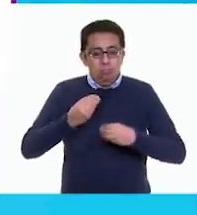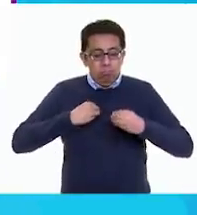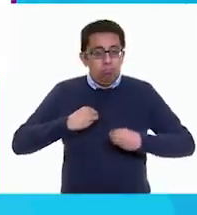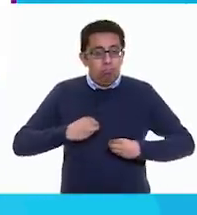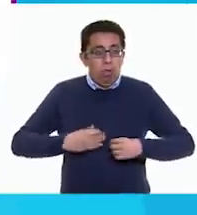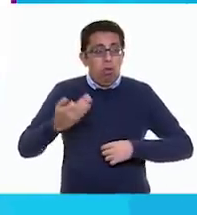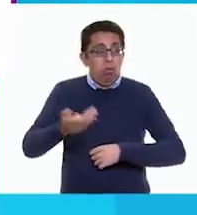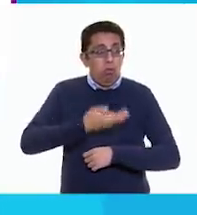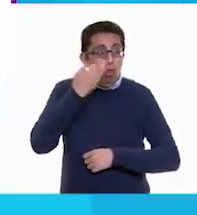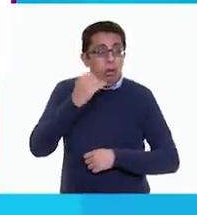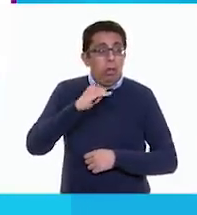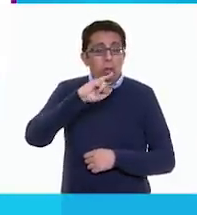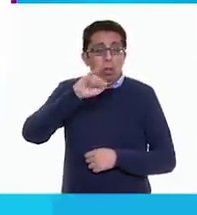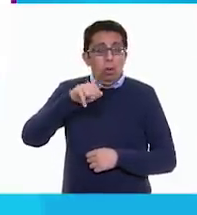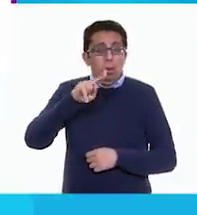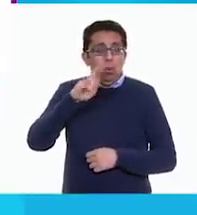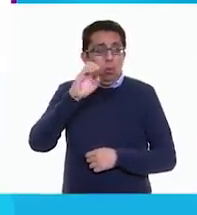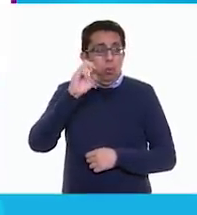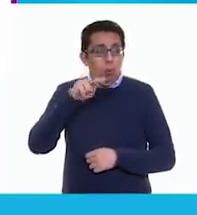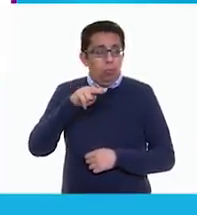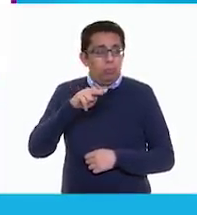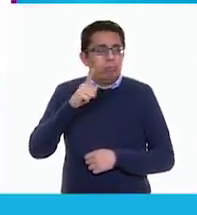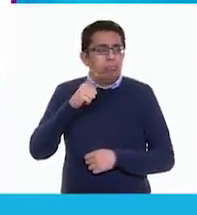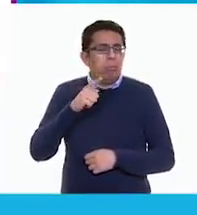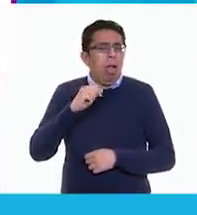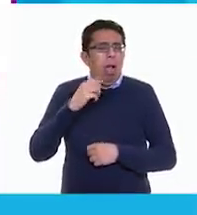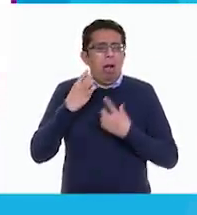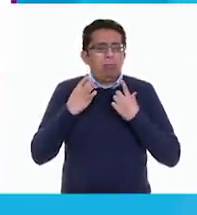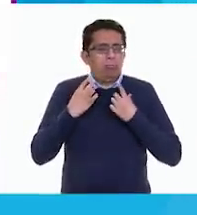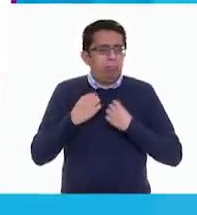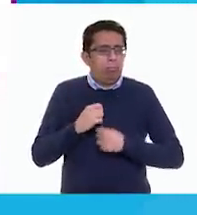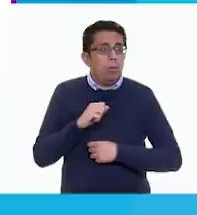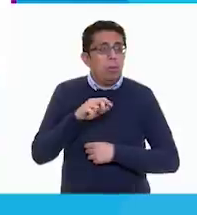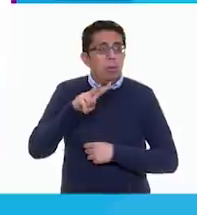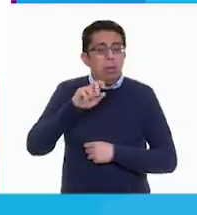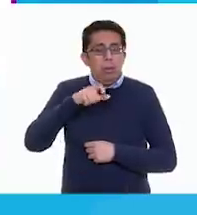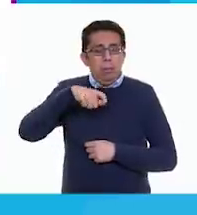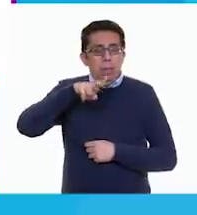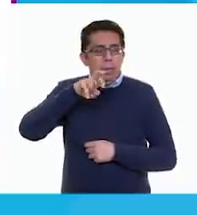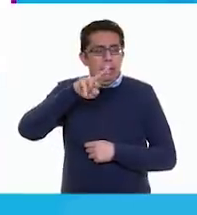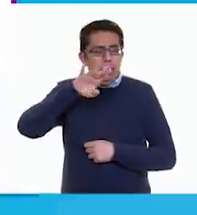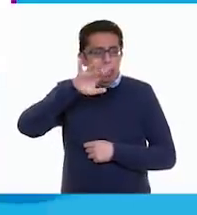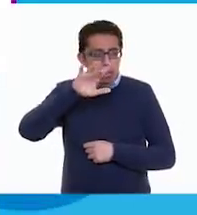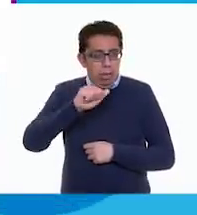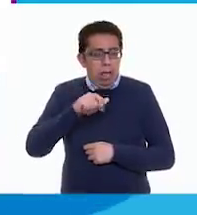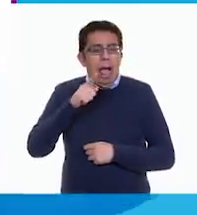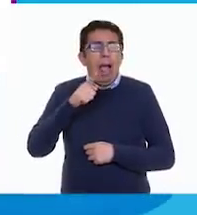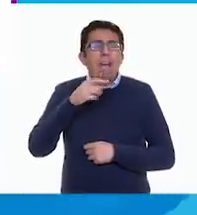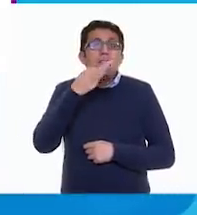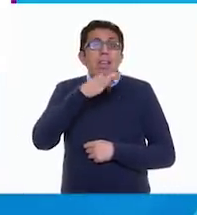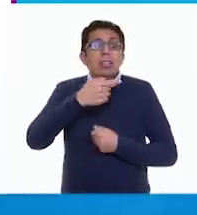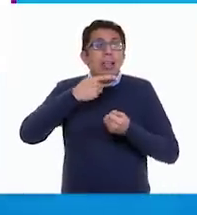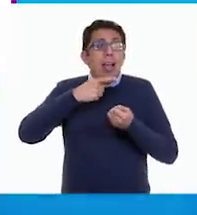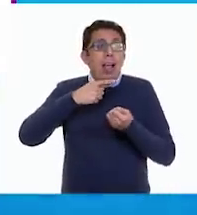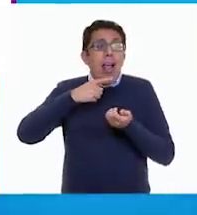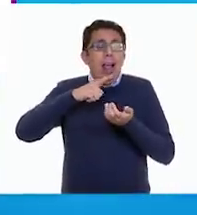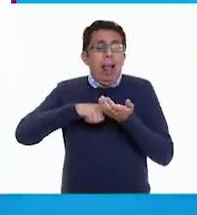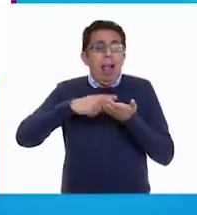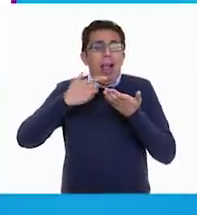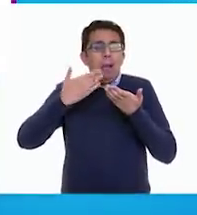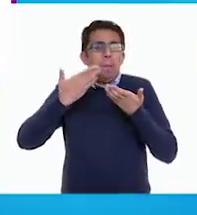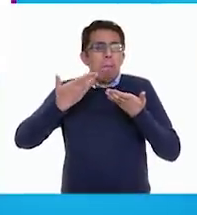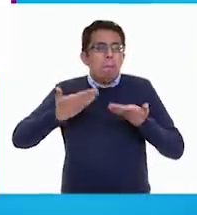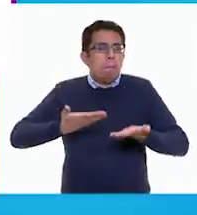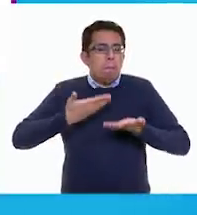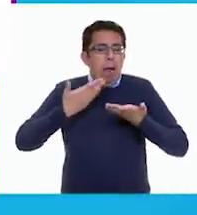solapa cuadrada. Vaquería. Es la fiesta donde bailan, donde se bailan jaranas. Guau. Que de hecho es la